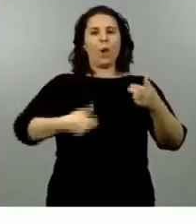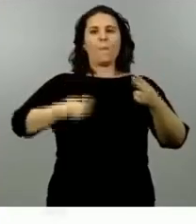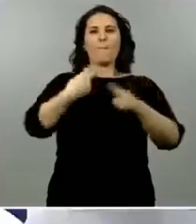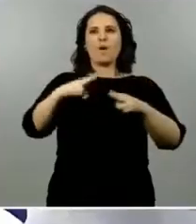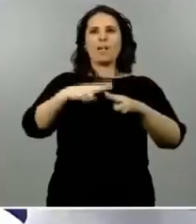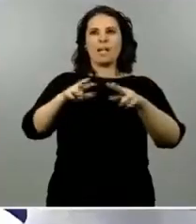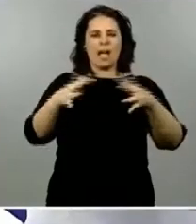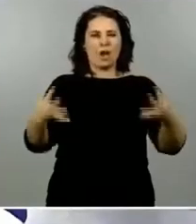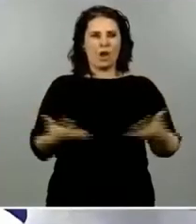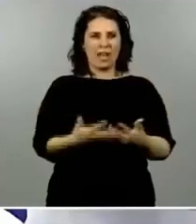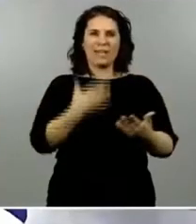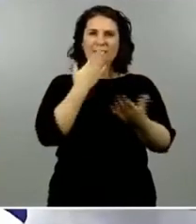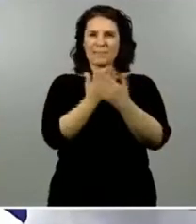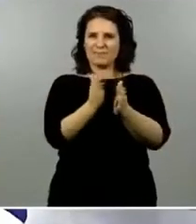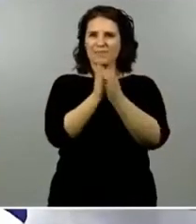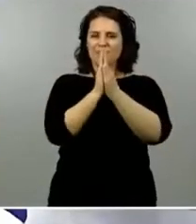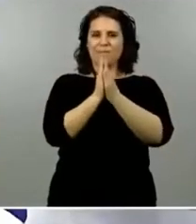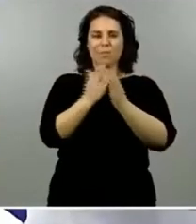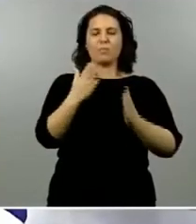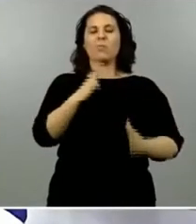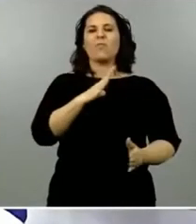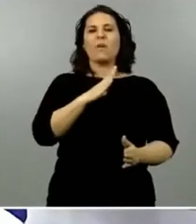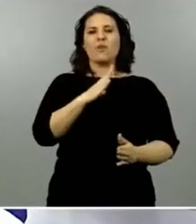por favor que os identifiquéis al preguntar adelante